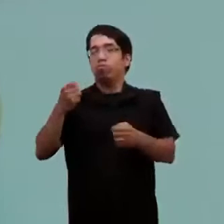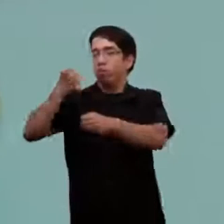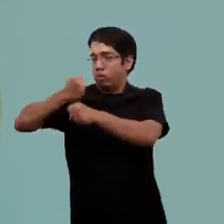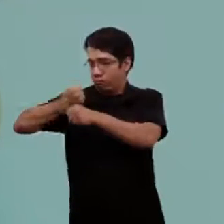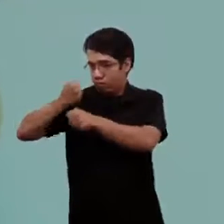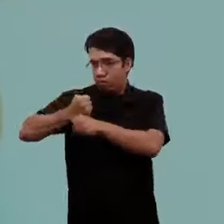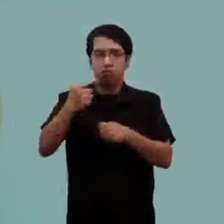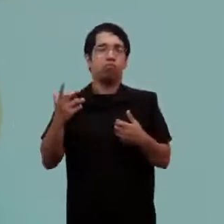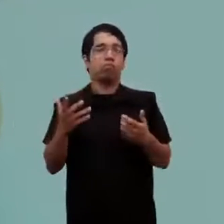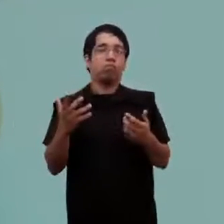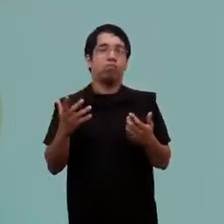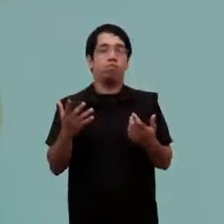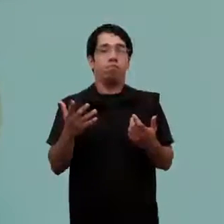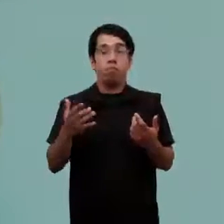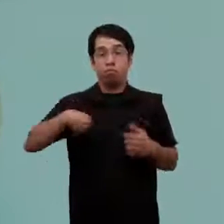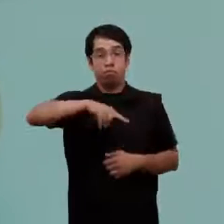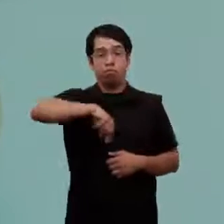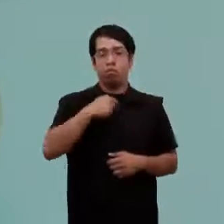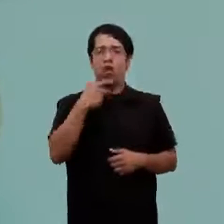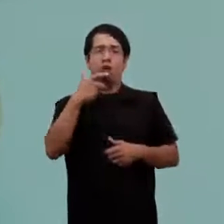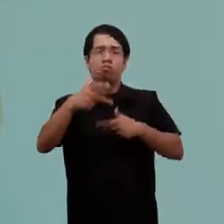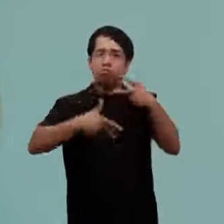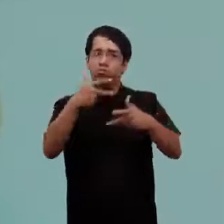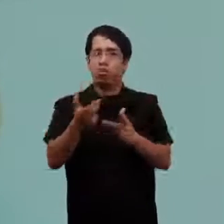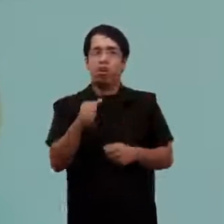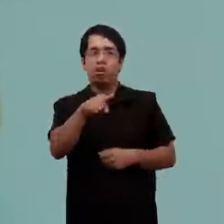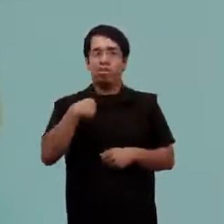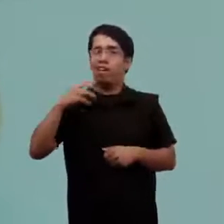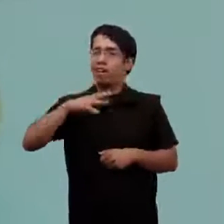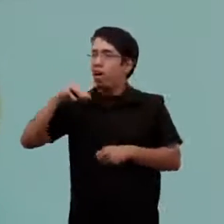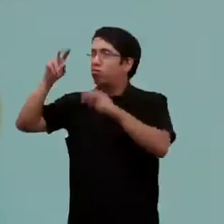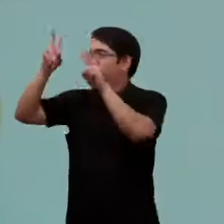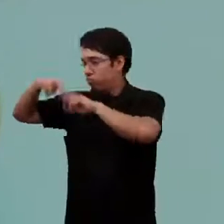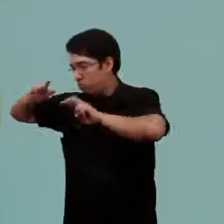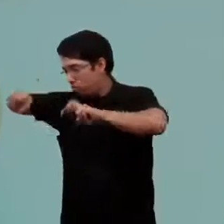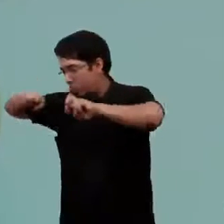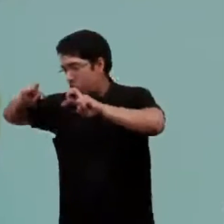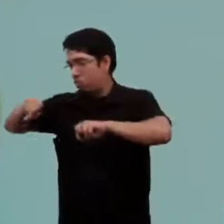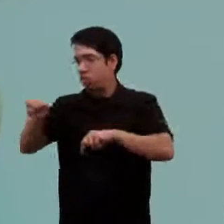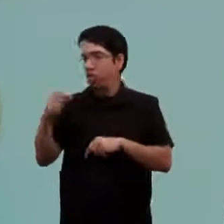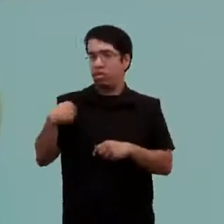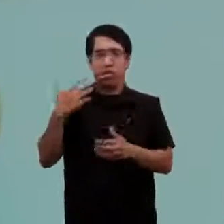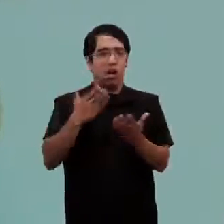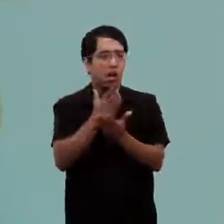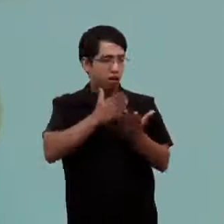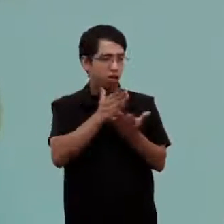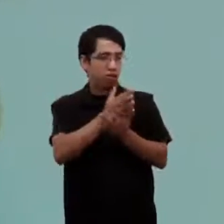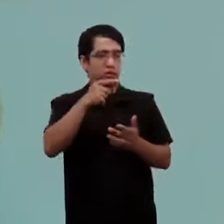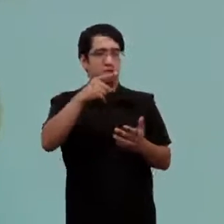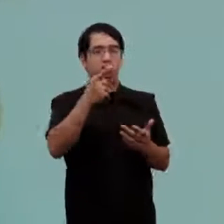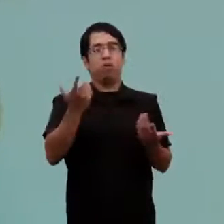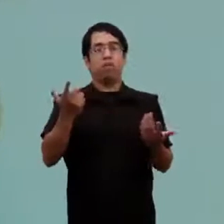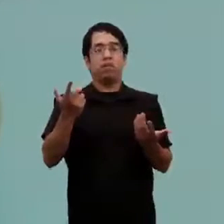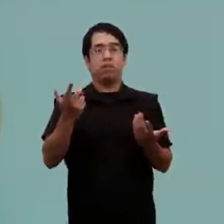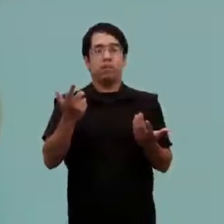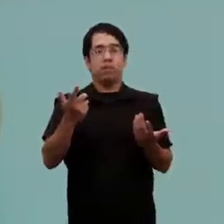laboral. También siempre hablamos de que existen investigaciones que hablan de los beneficios, tanto